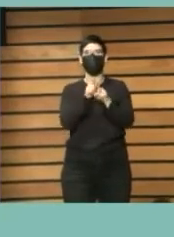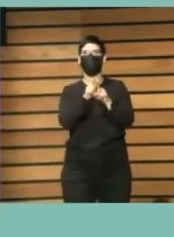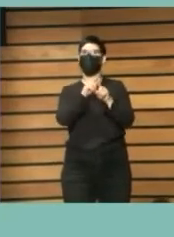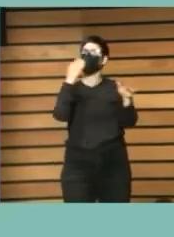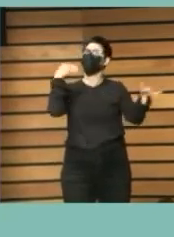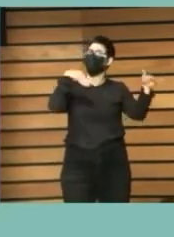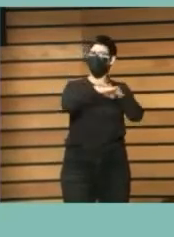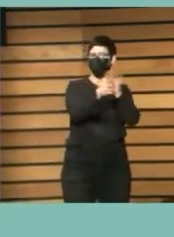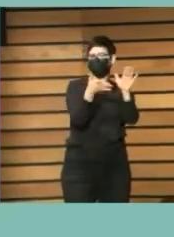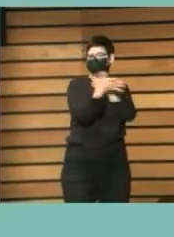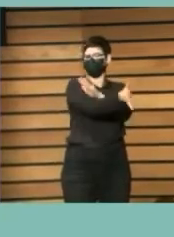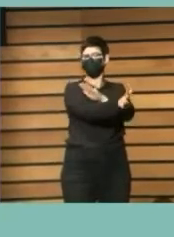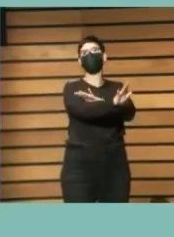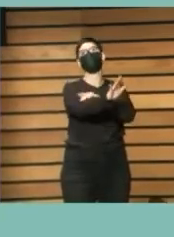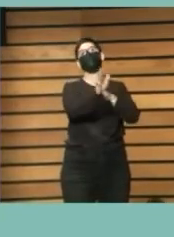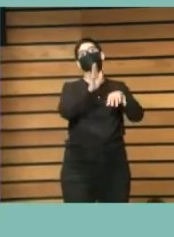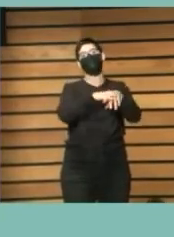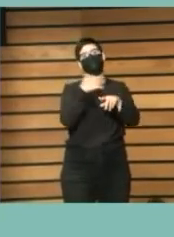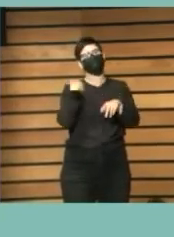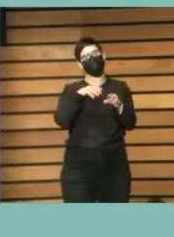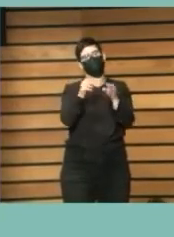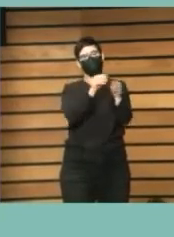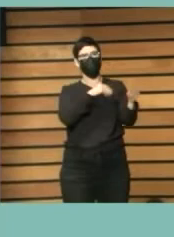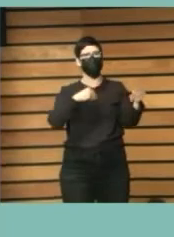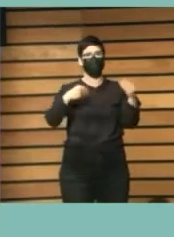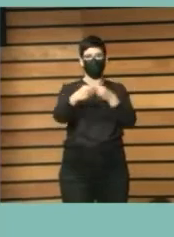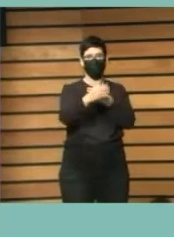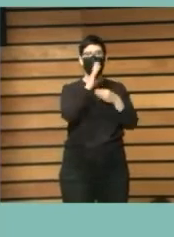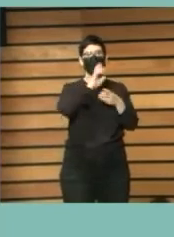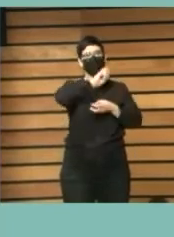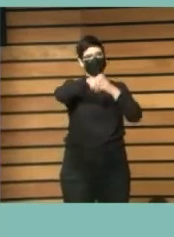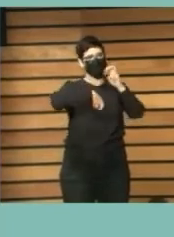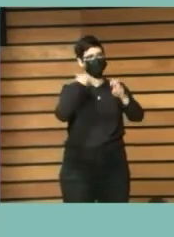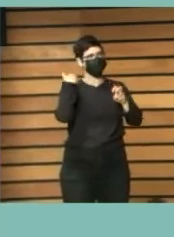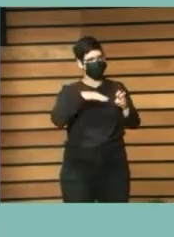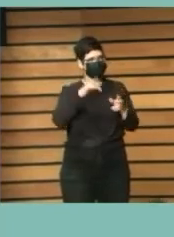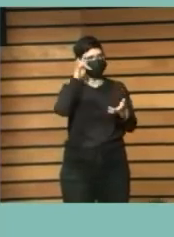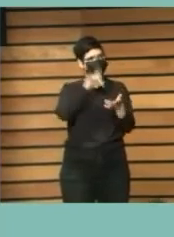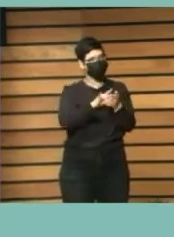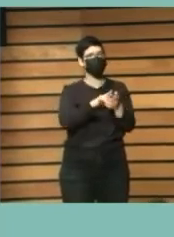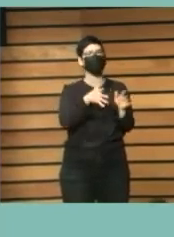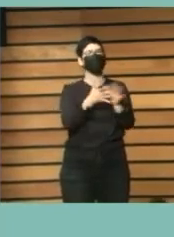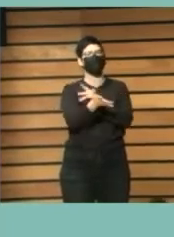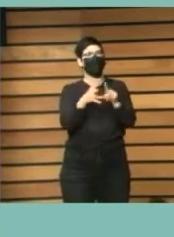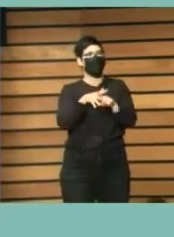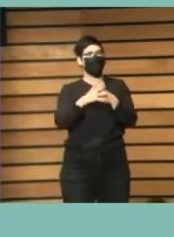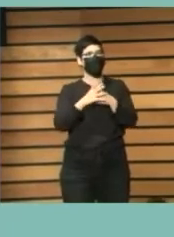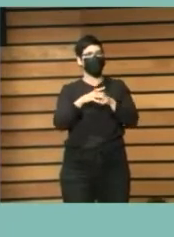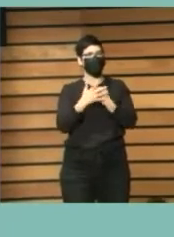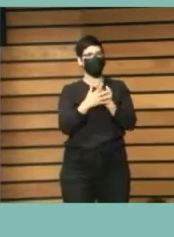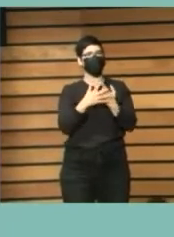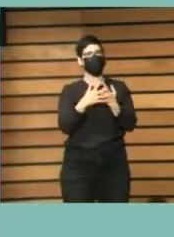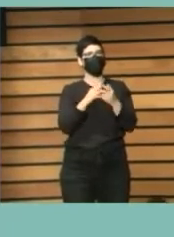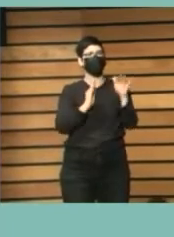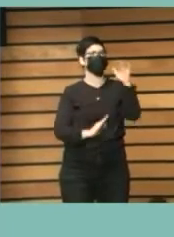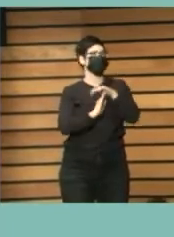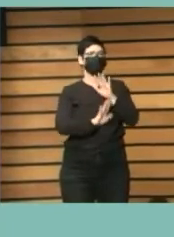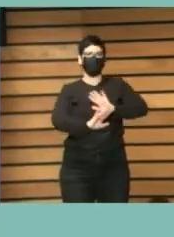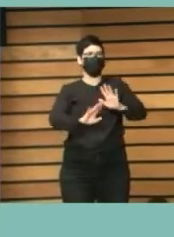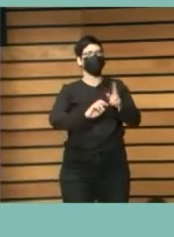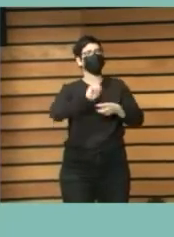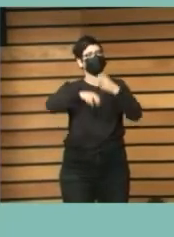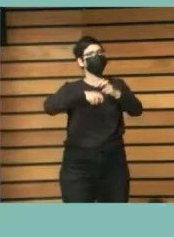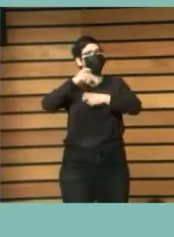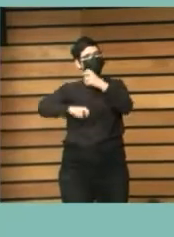ya se ha hecho una primera actualización y queremos hacer otra en los próximos años para que sea una herramienta viva que recoja un poco las ideas